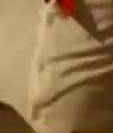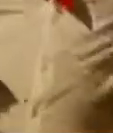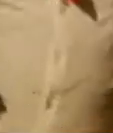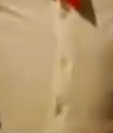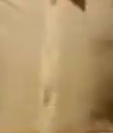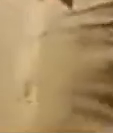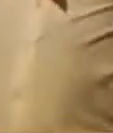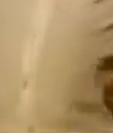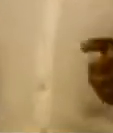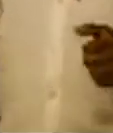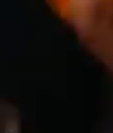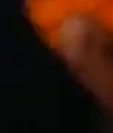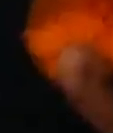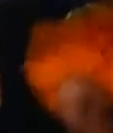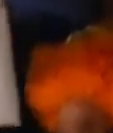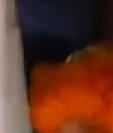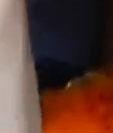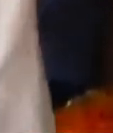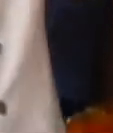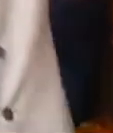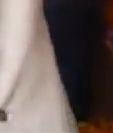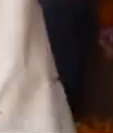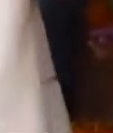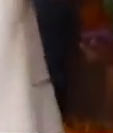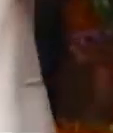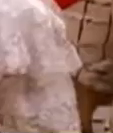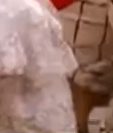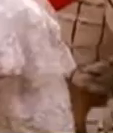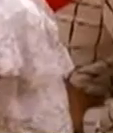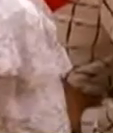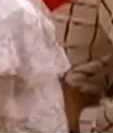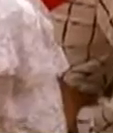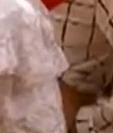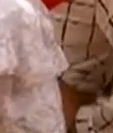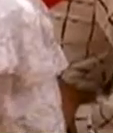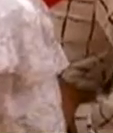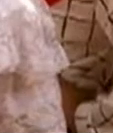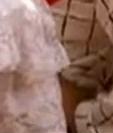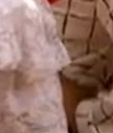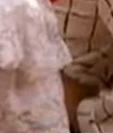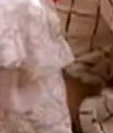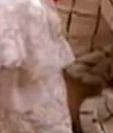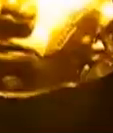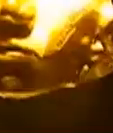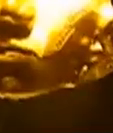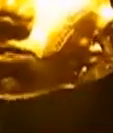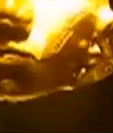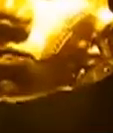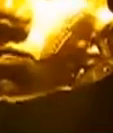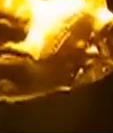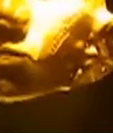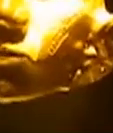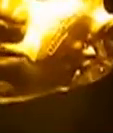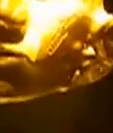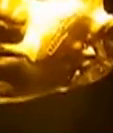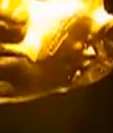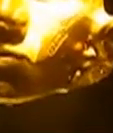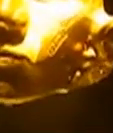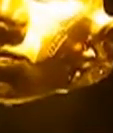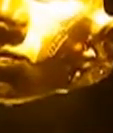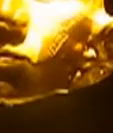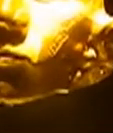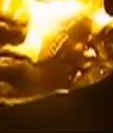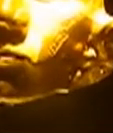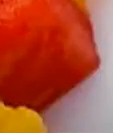Yo tengo en el corazón una razón para vivir y no hace